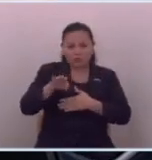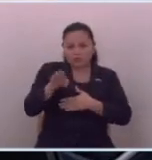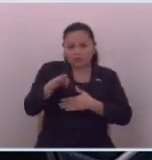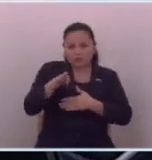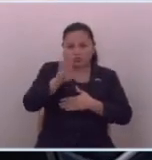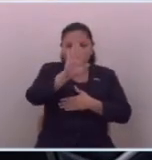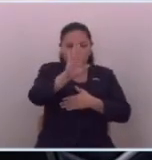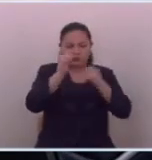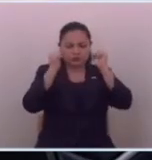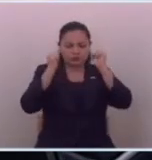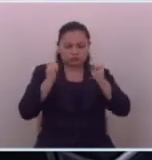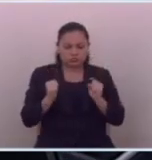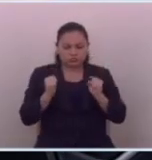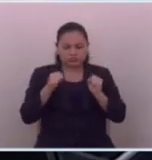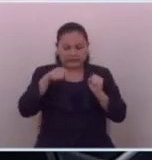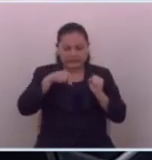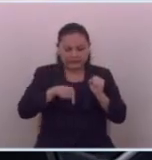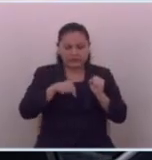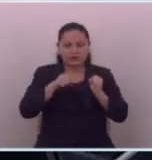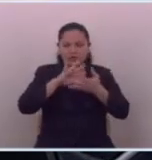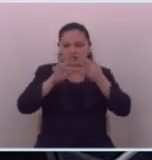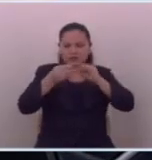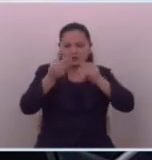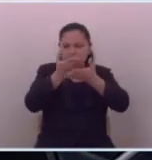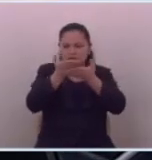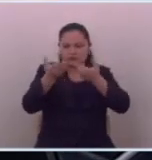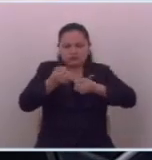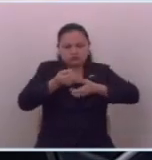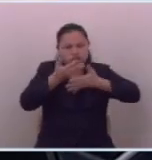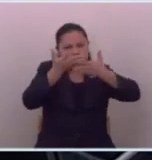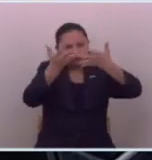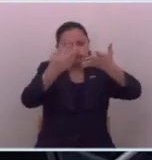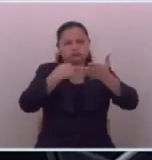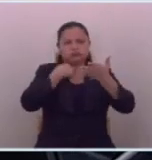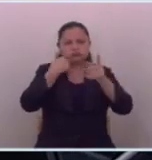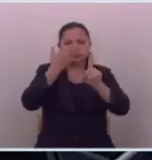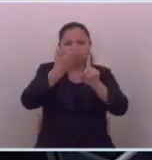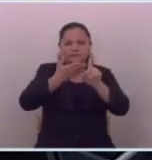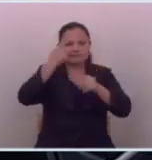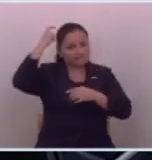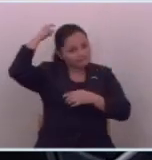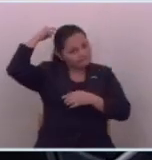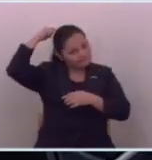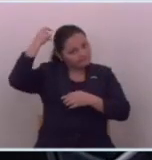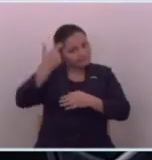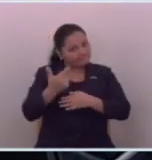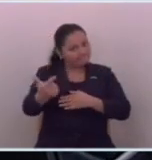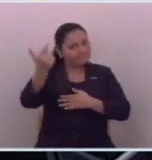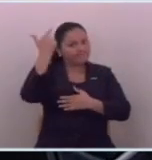curules para para hablar en nombre de ellos hipócritas que son